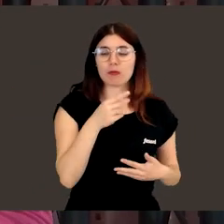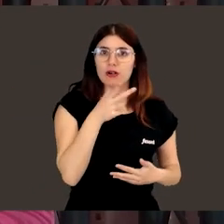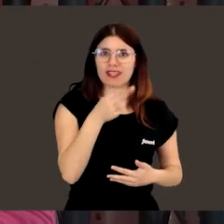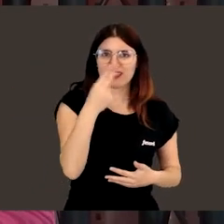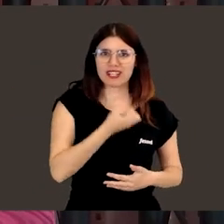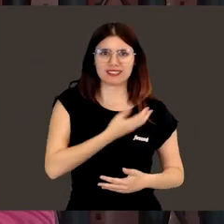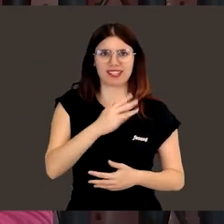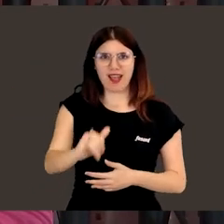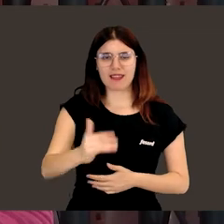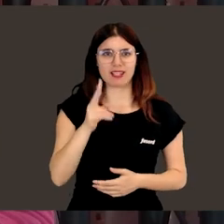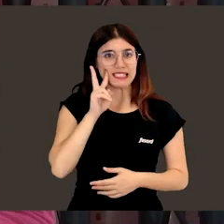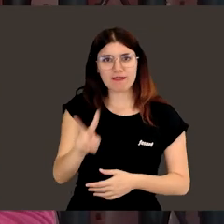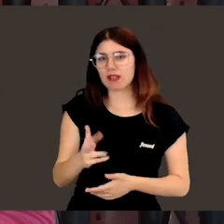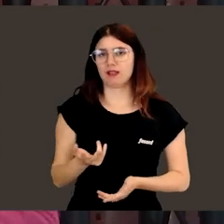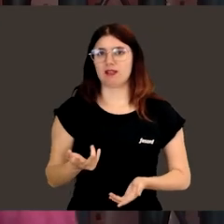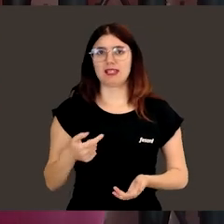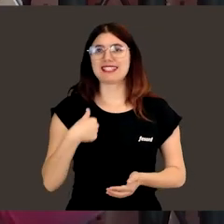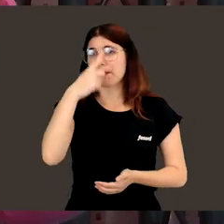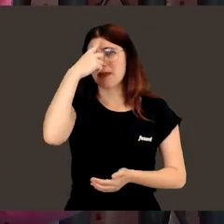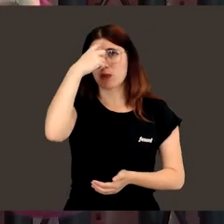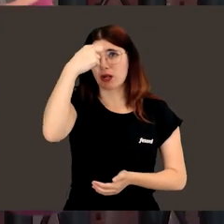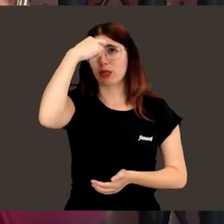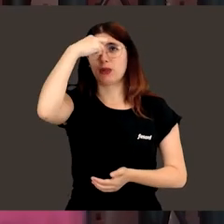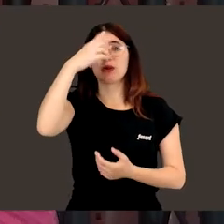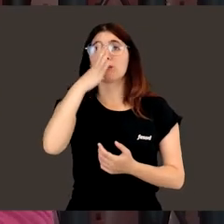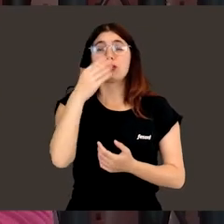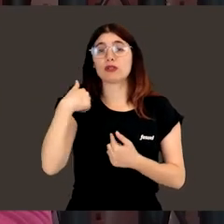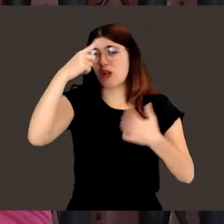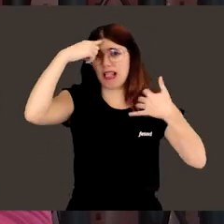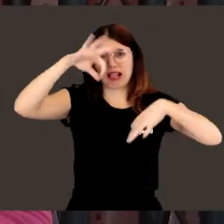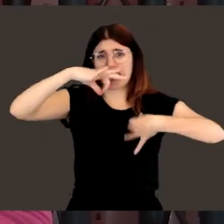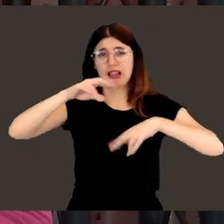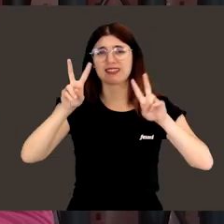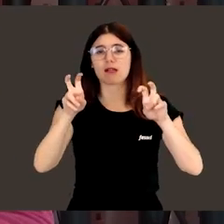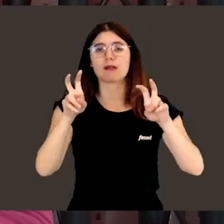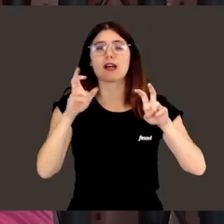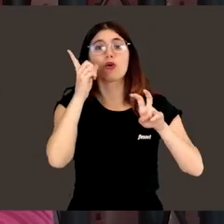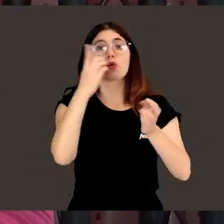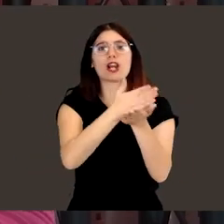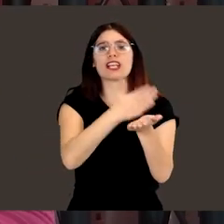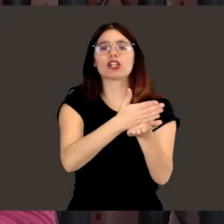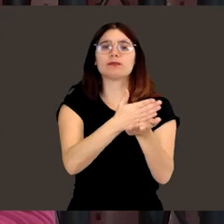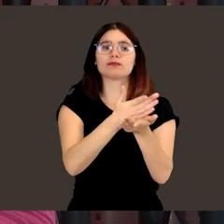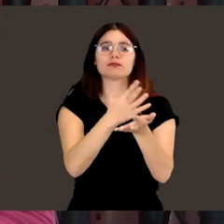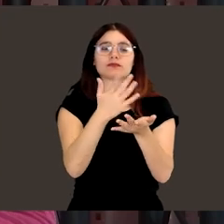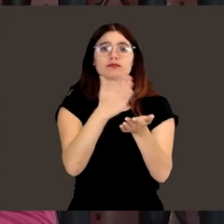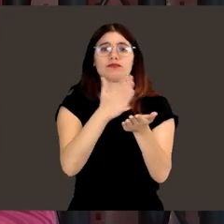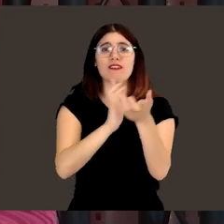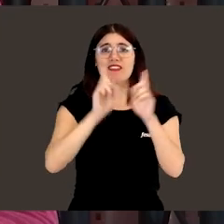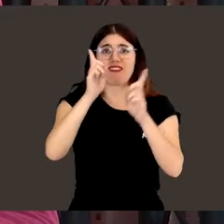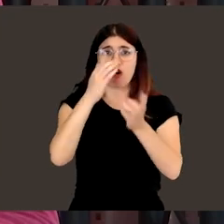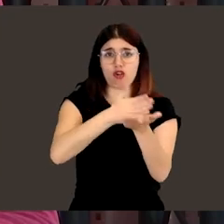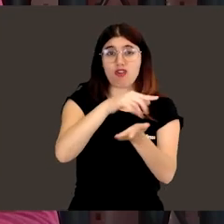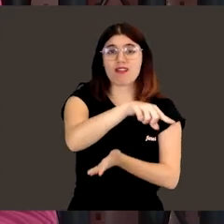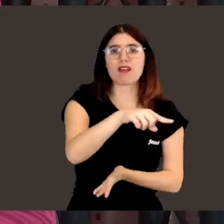divertido. Pero yo recuerdo que es una cosa que me acuerdo, porque ni siquiera lo sabía yo, de un colegio